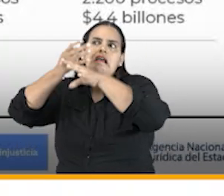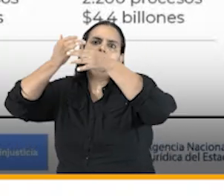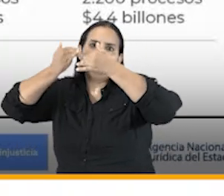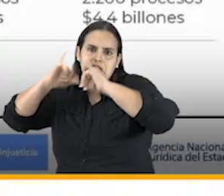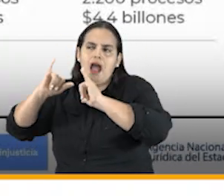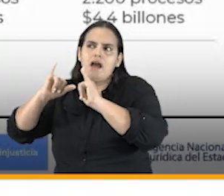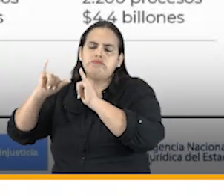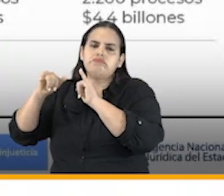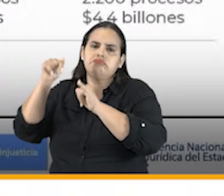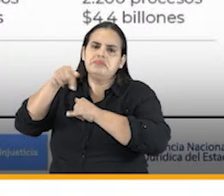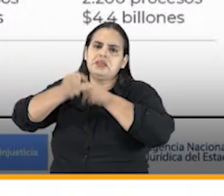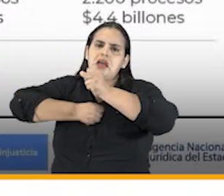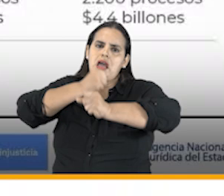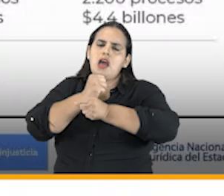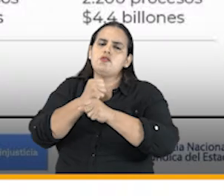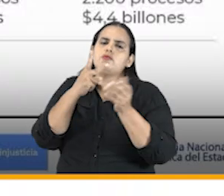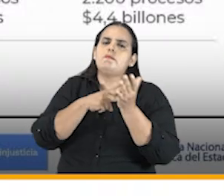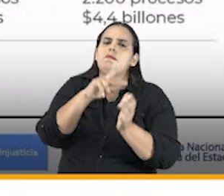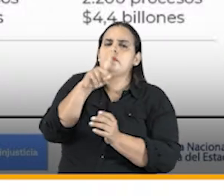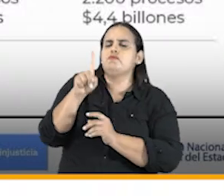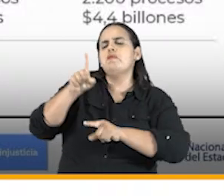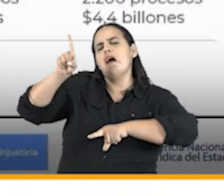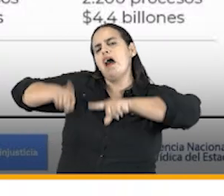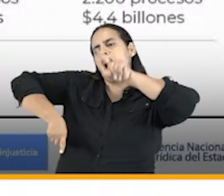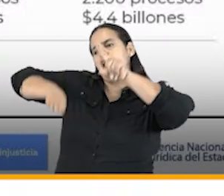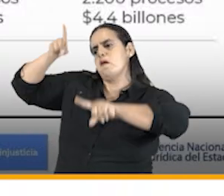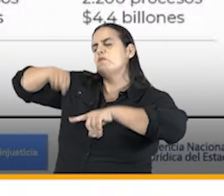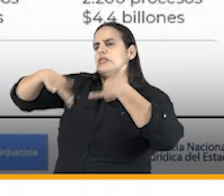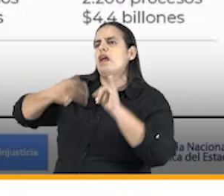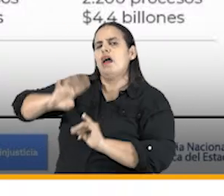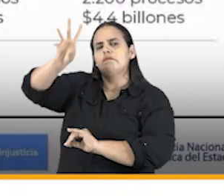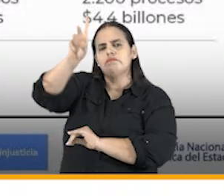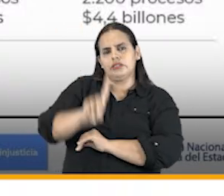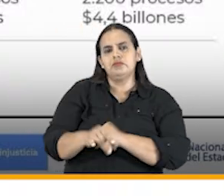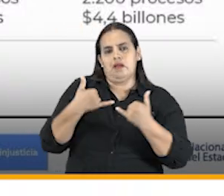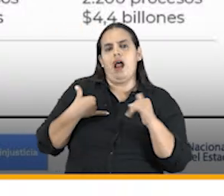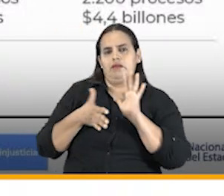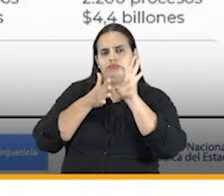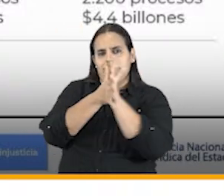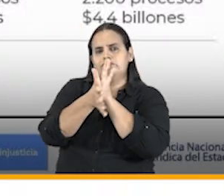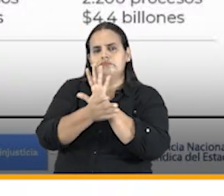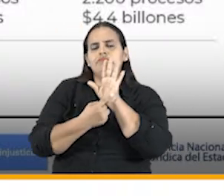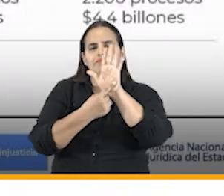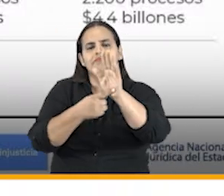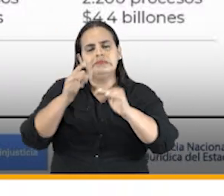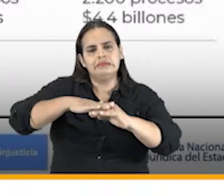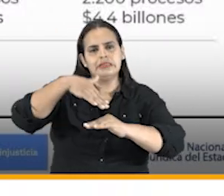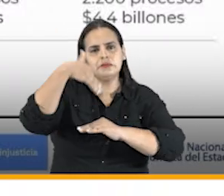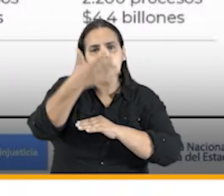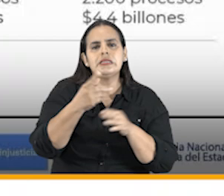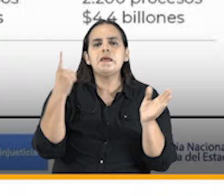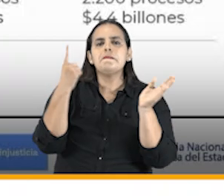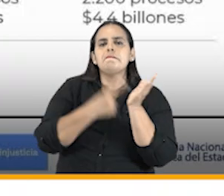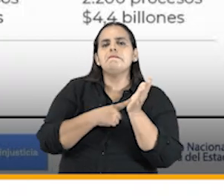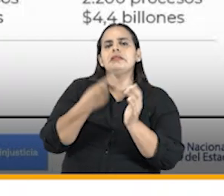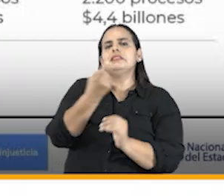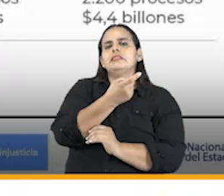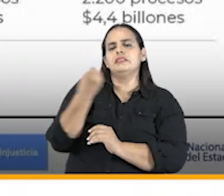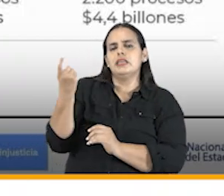año 2021 algunas decisiones, como lo vamos a ver más adelante. 1,125 quejas,